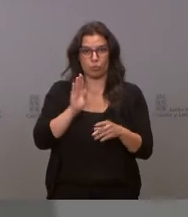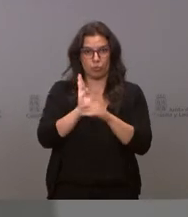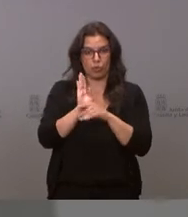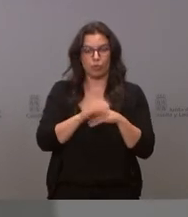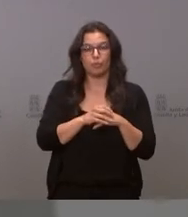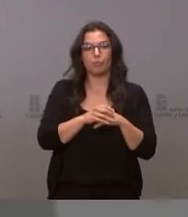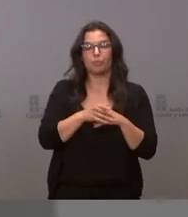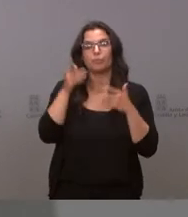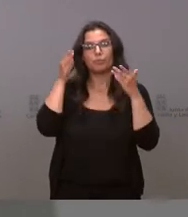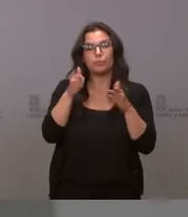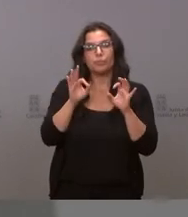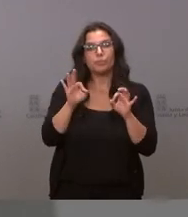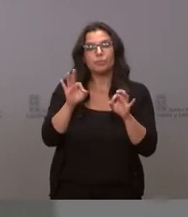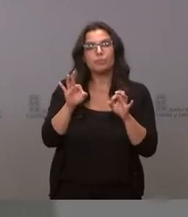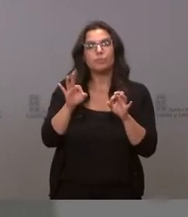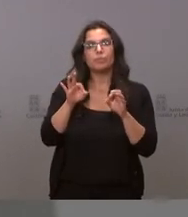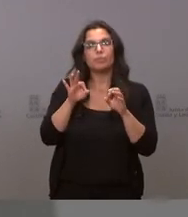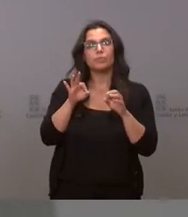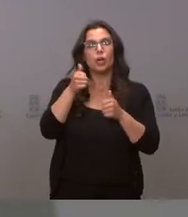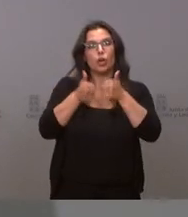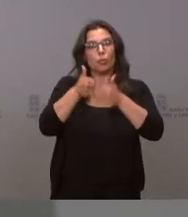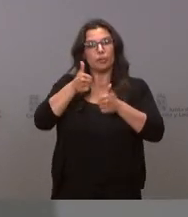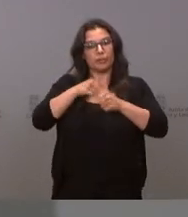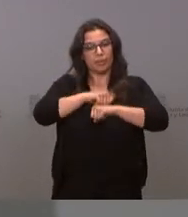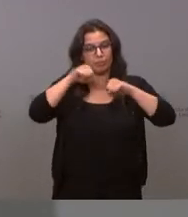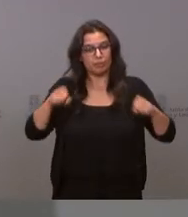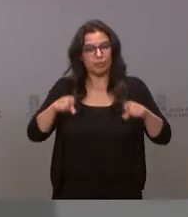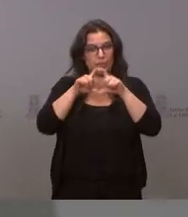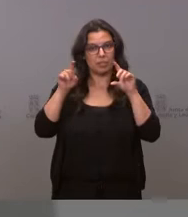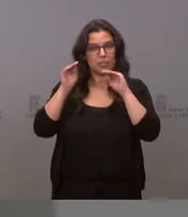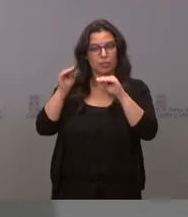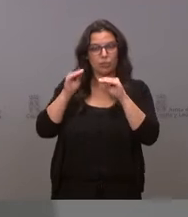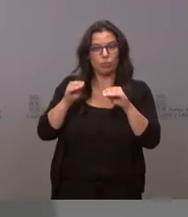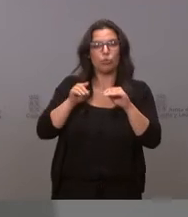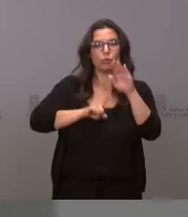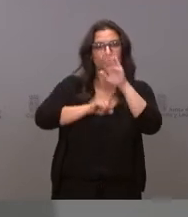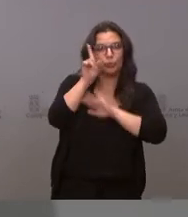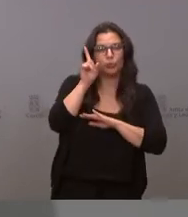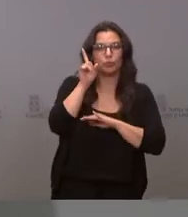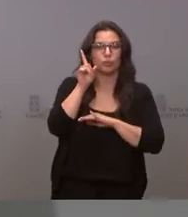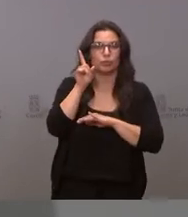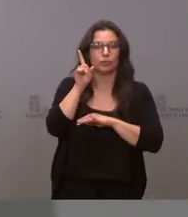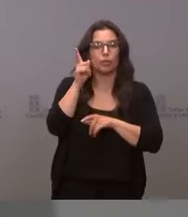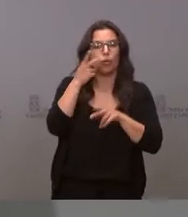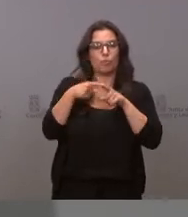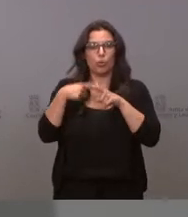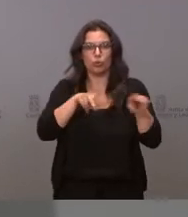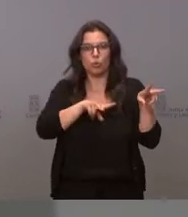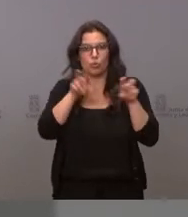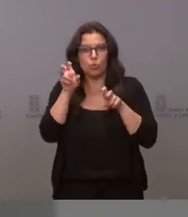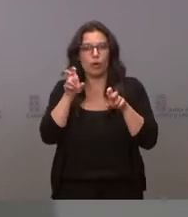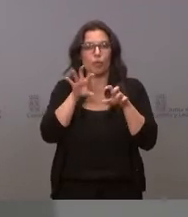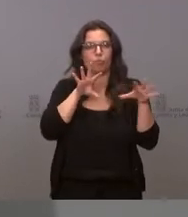dedicada a consolidar la competitividad de la compañía y a potenciar su crecimiento con productos innovadores de base